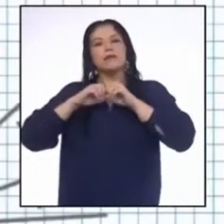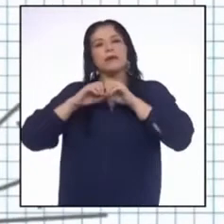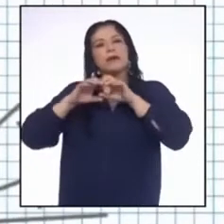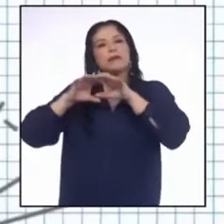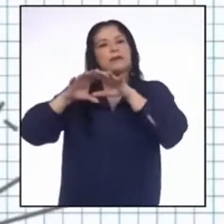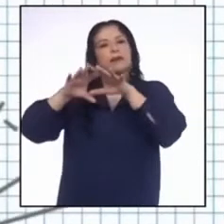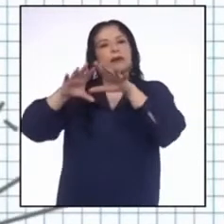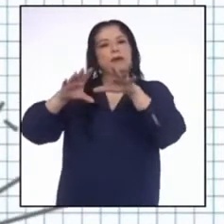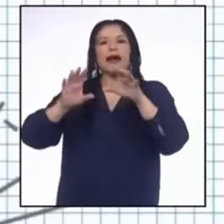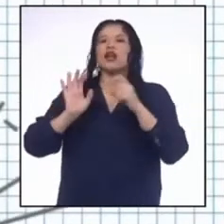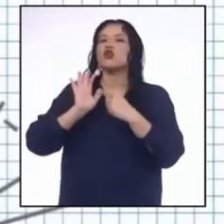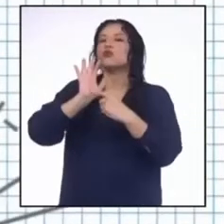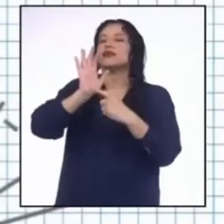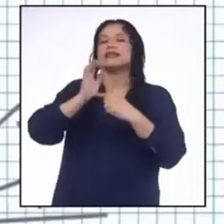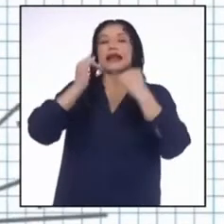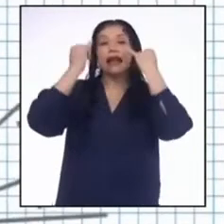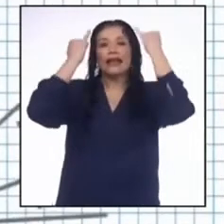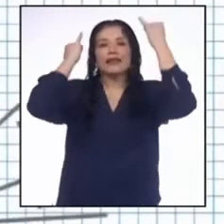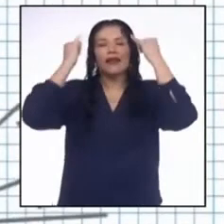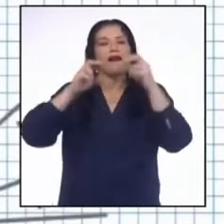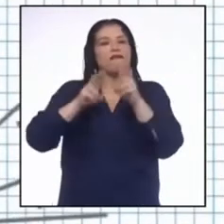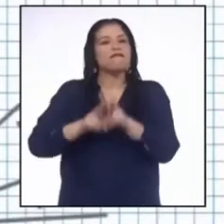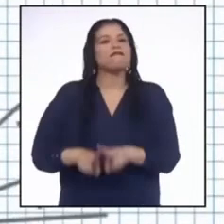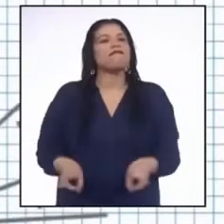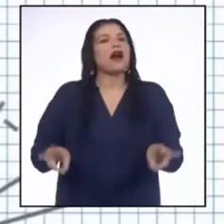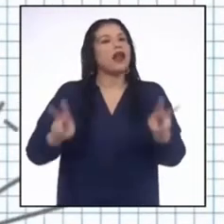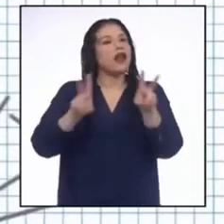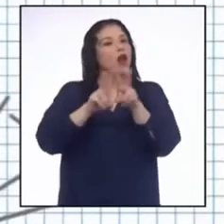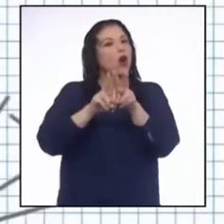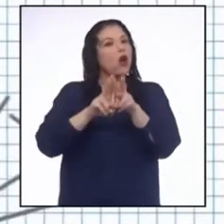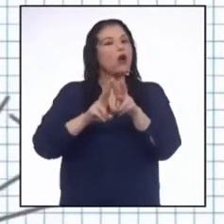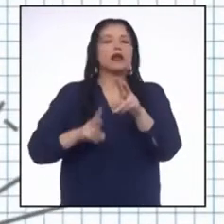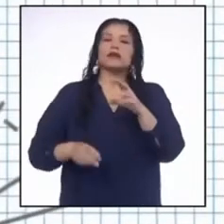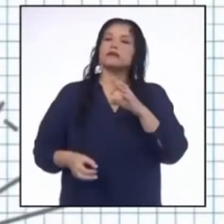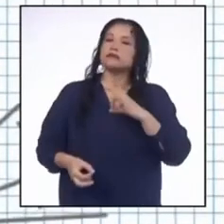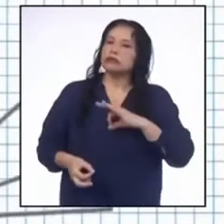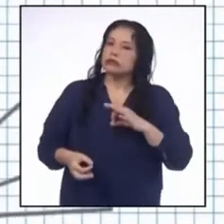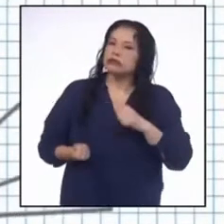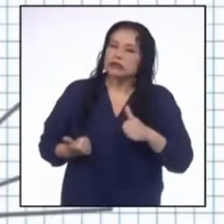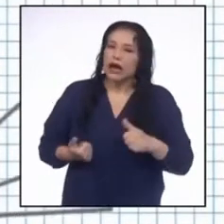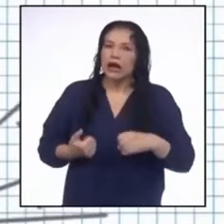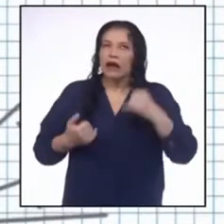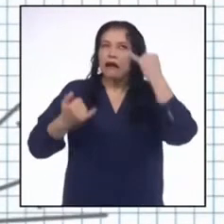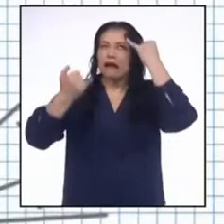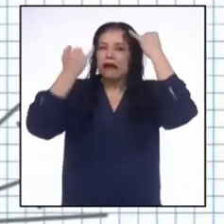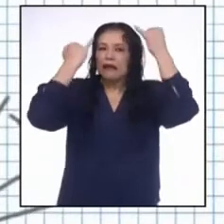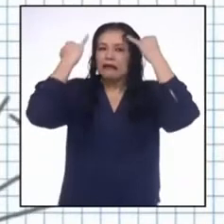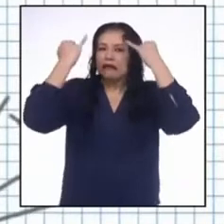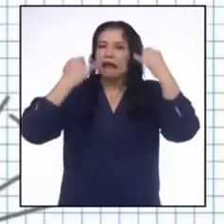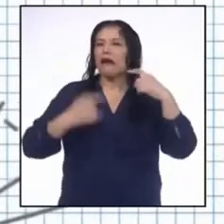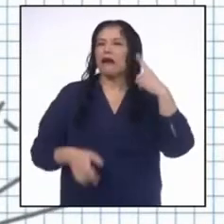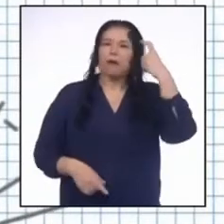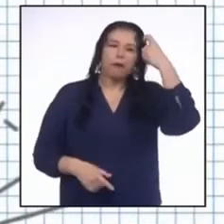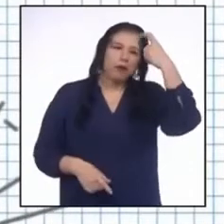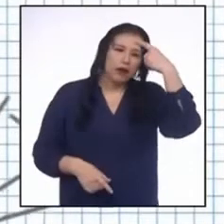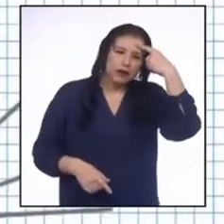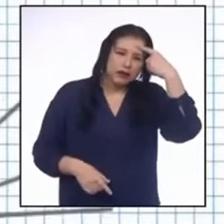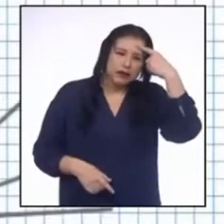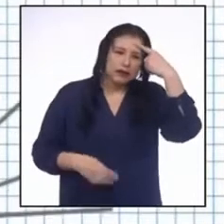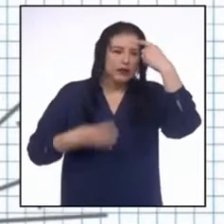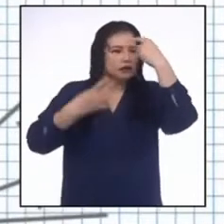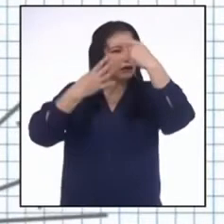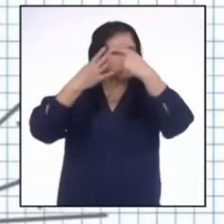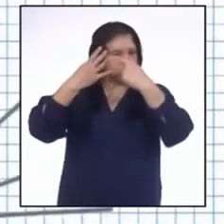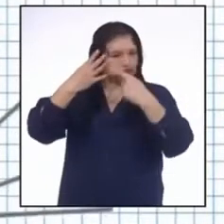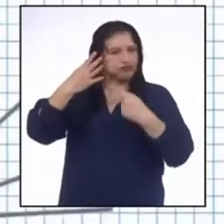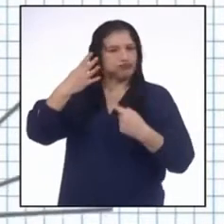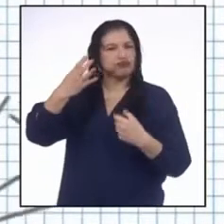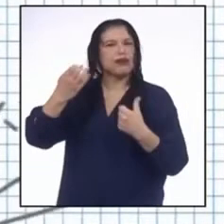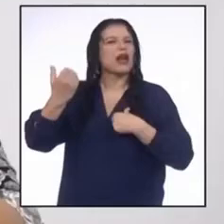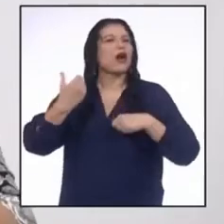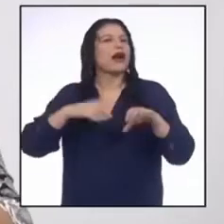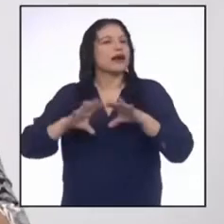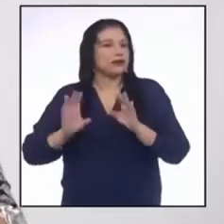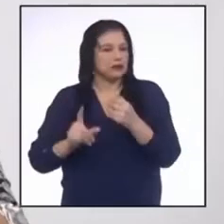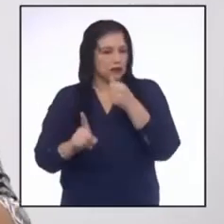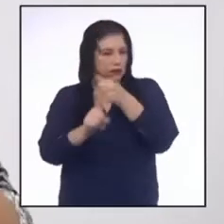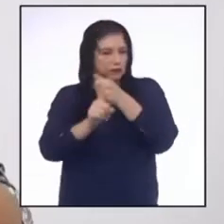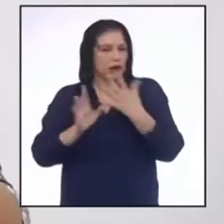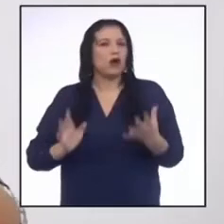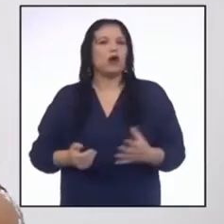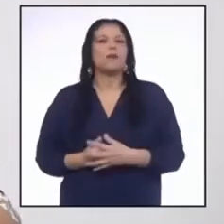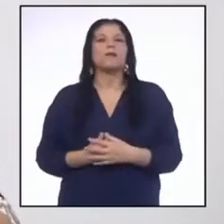muestra ideas, valores, bienestar, ideologías, políticas o las que fueran acciones,